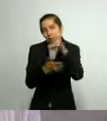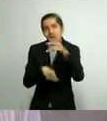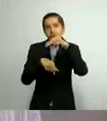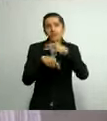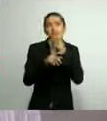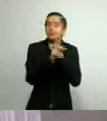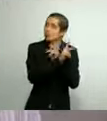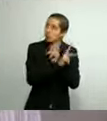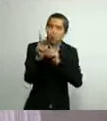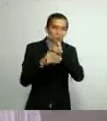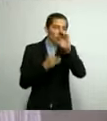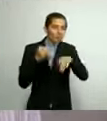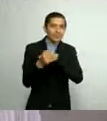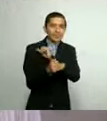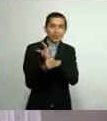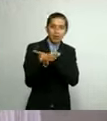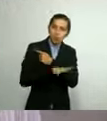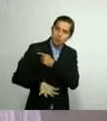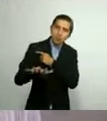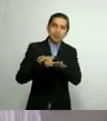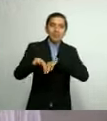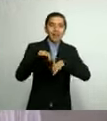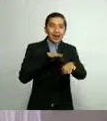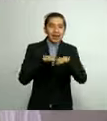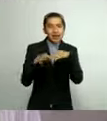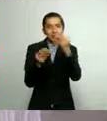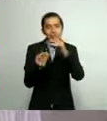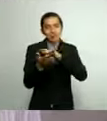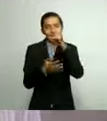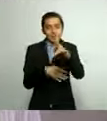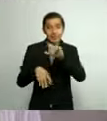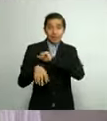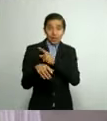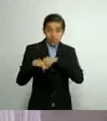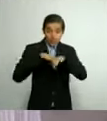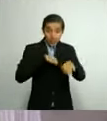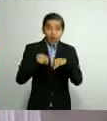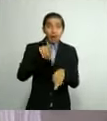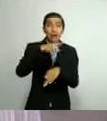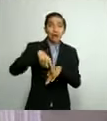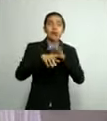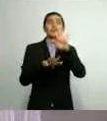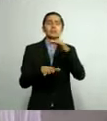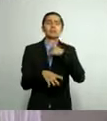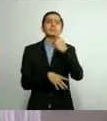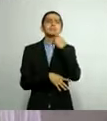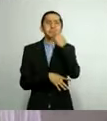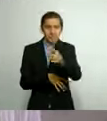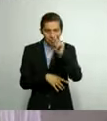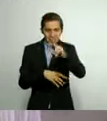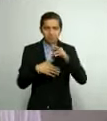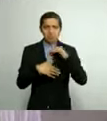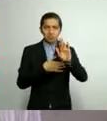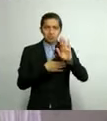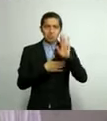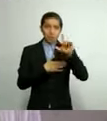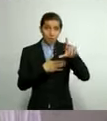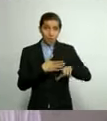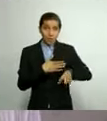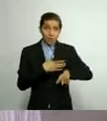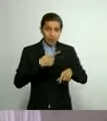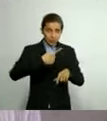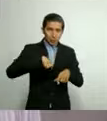a todas y todos los trabajadores de la salud. Les reitero el compromiso de mi gobierno